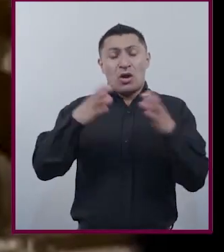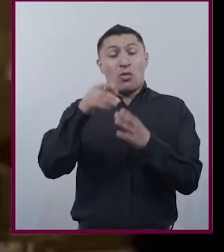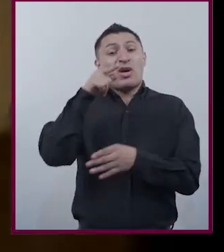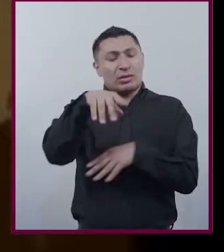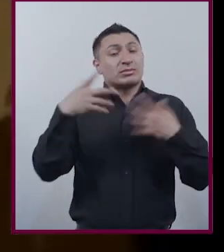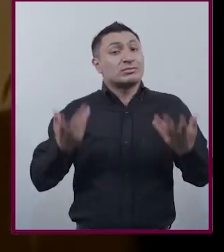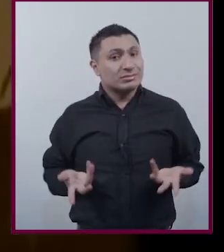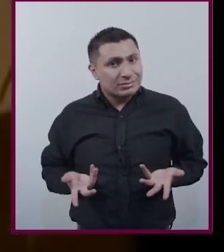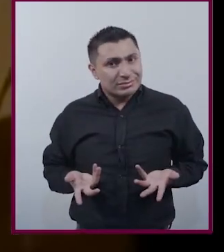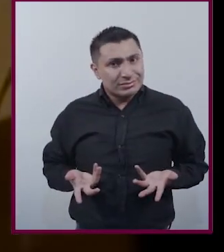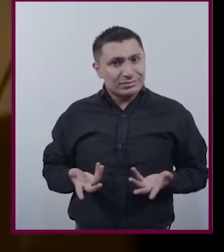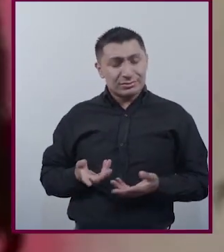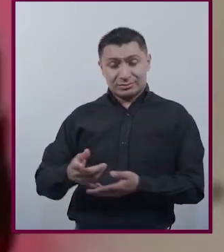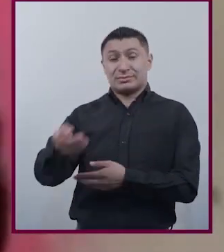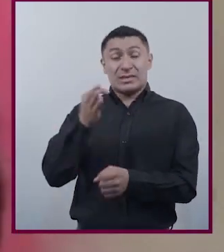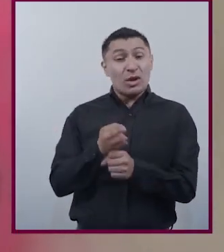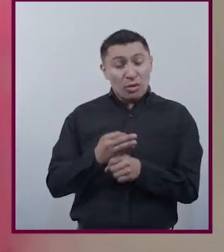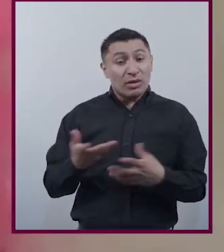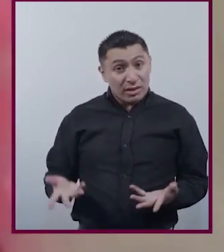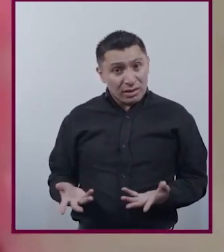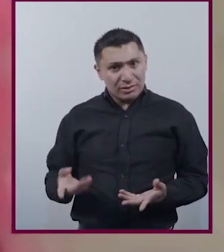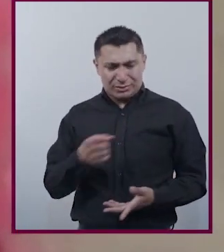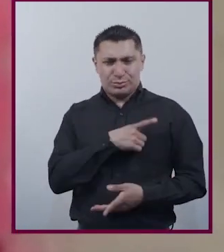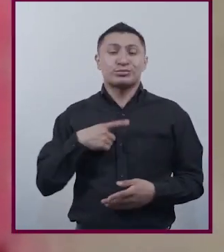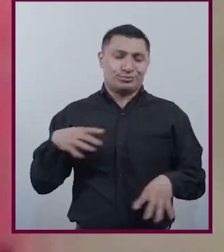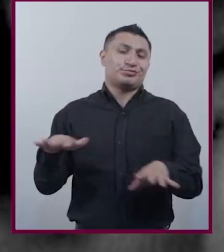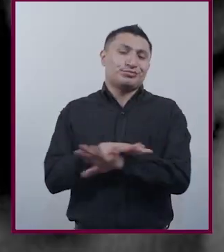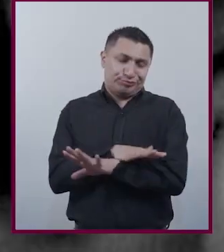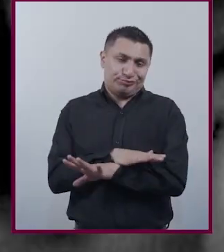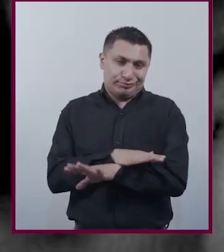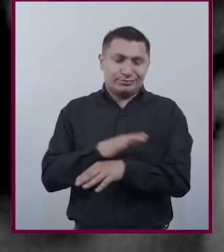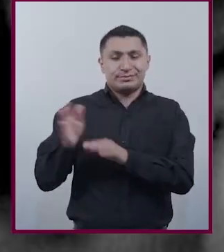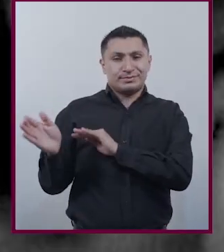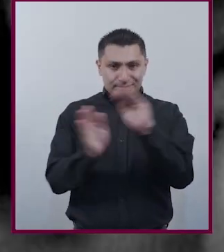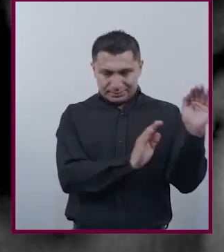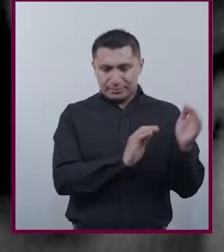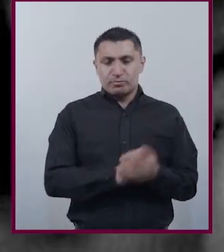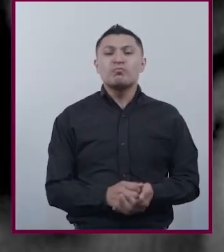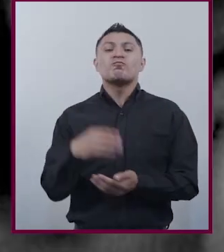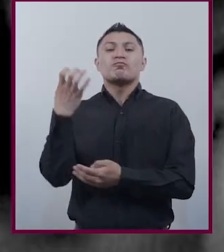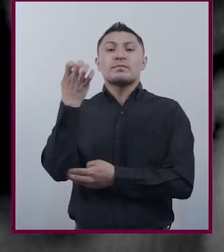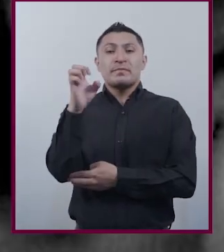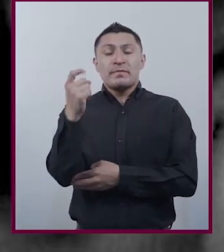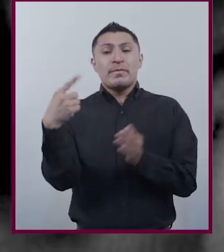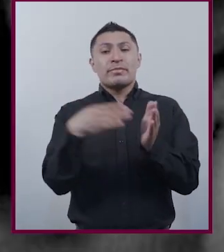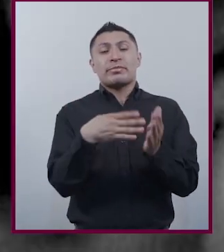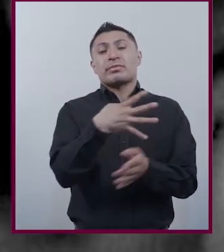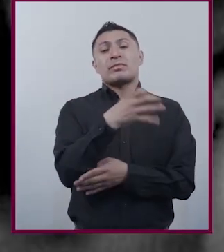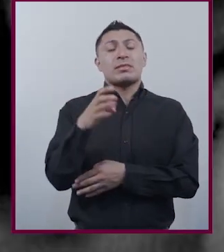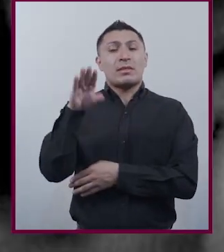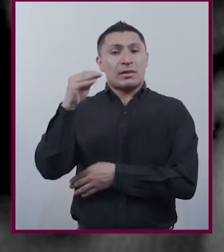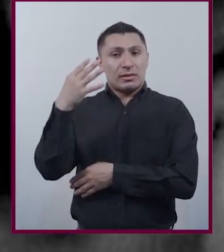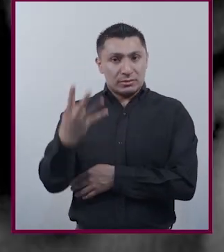actualmente? Habría que generar un cambio Por otra parte, en enero de 1994, con la